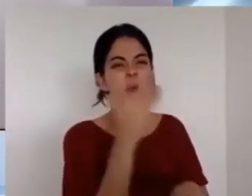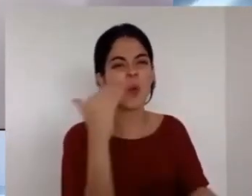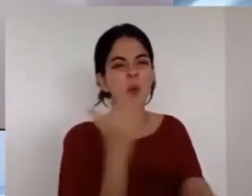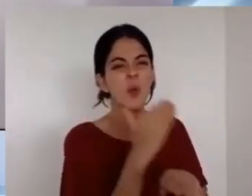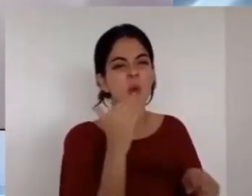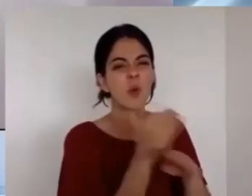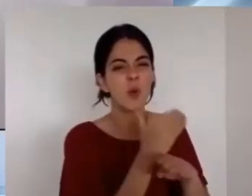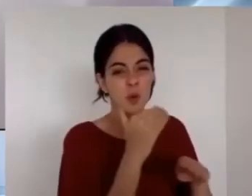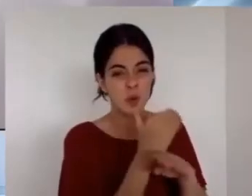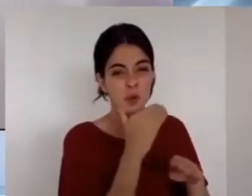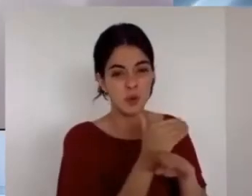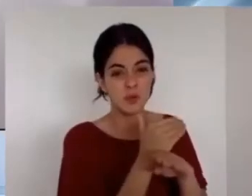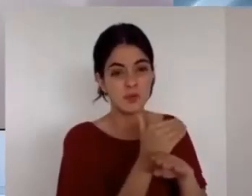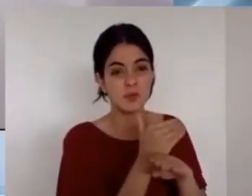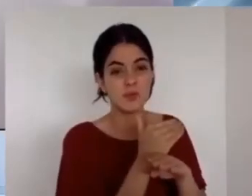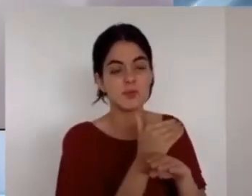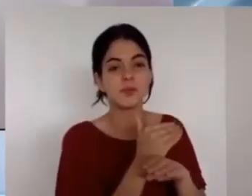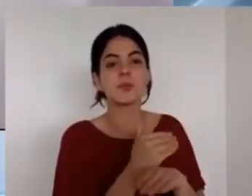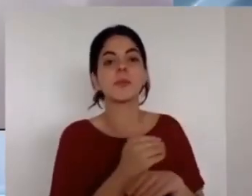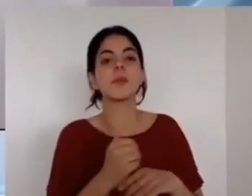es decir, sequía.